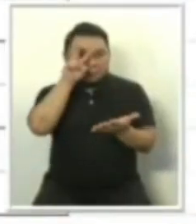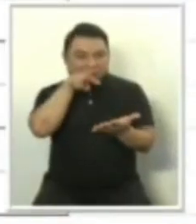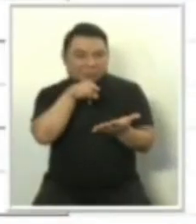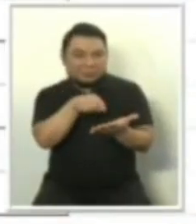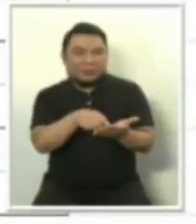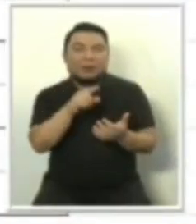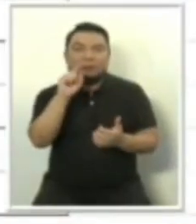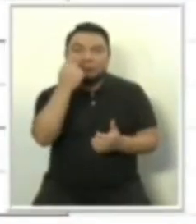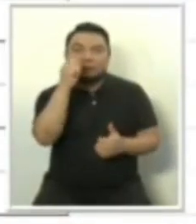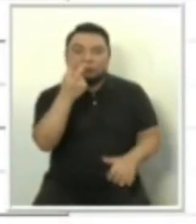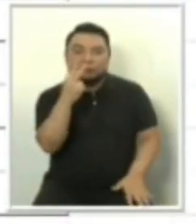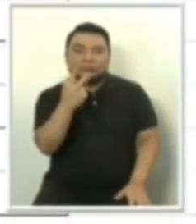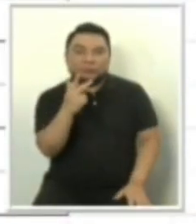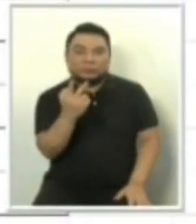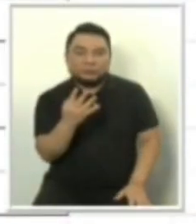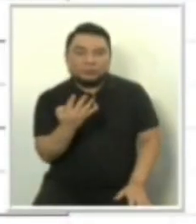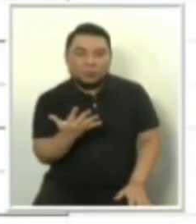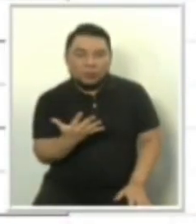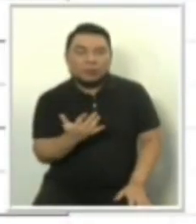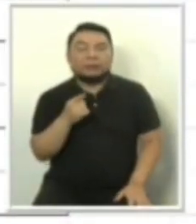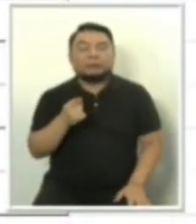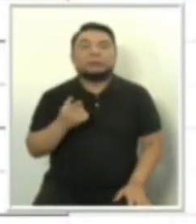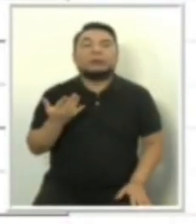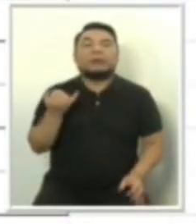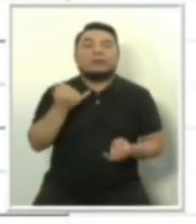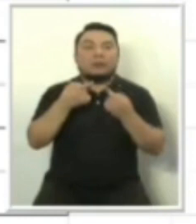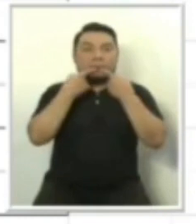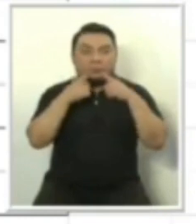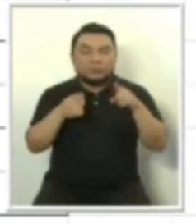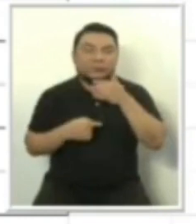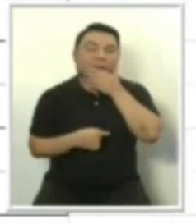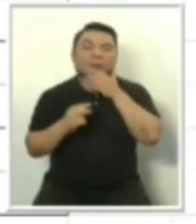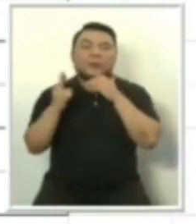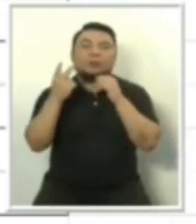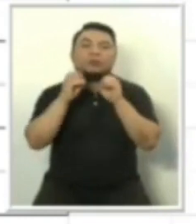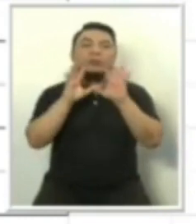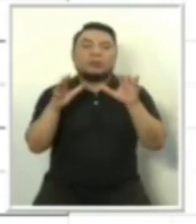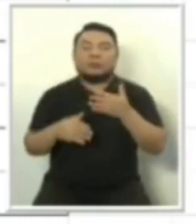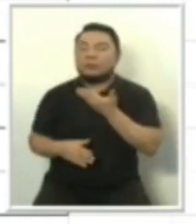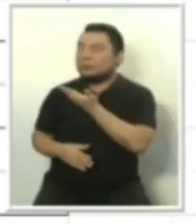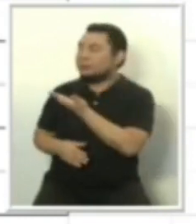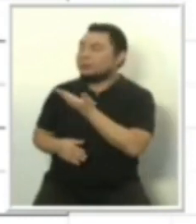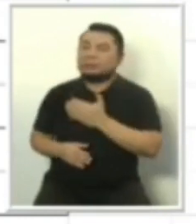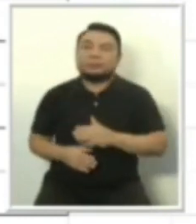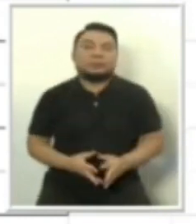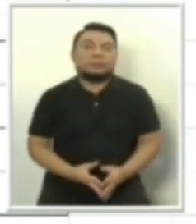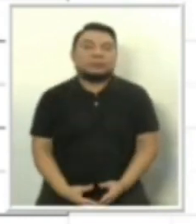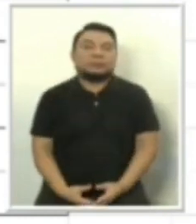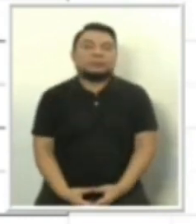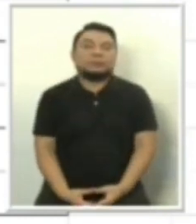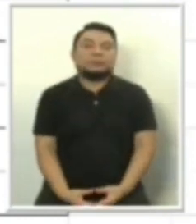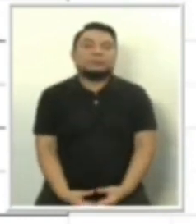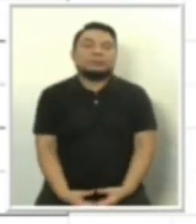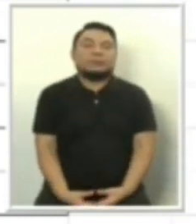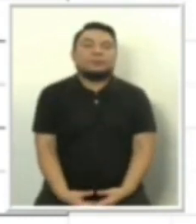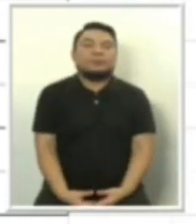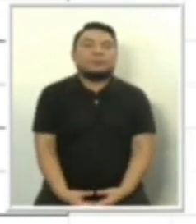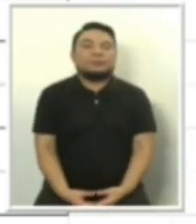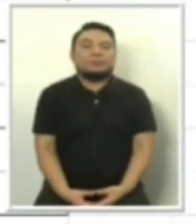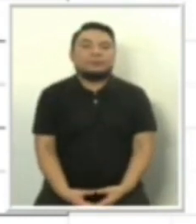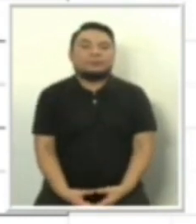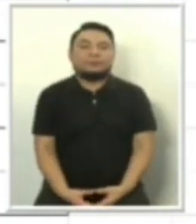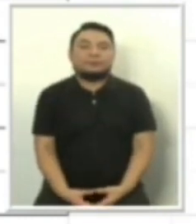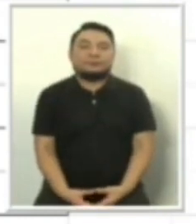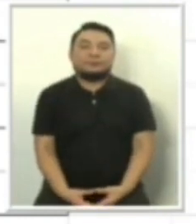intervenciones finales del segundo debate presidencial. Democracia Directa, Avanza País, Partido de Integración Social, Unión por el Perú, Partido